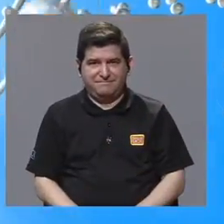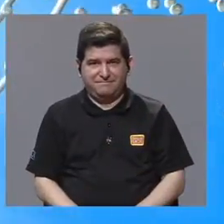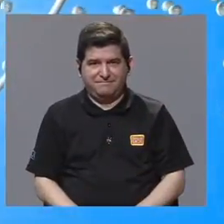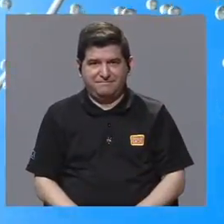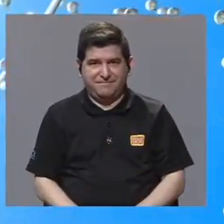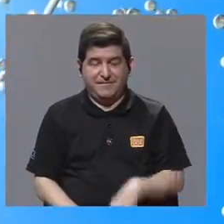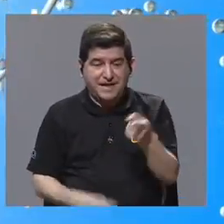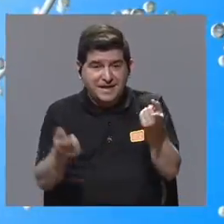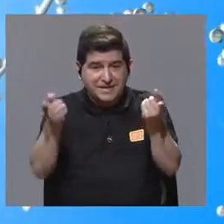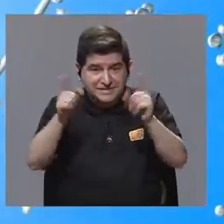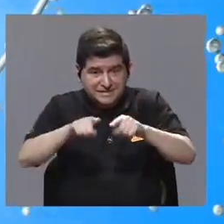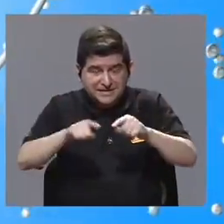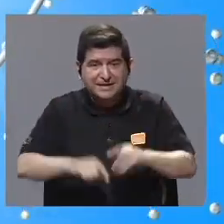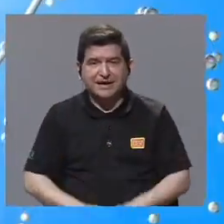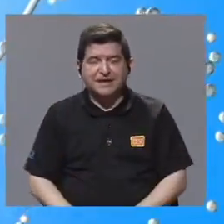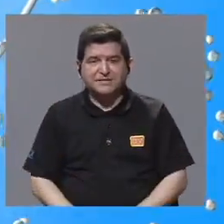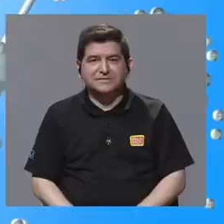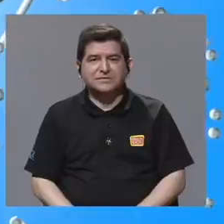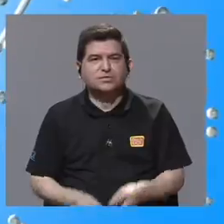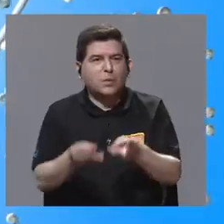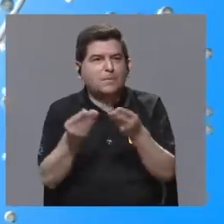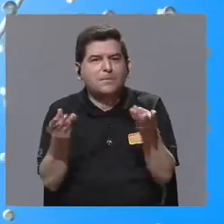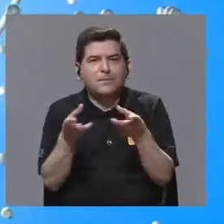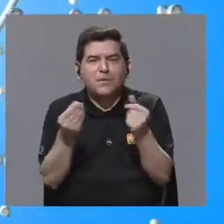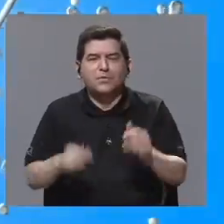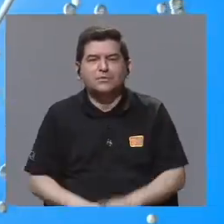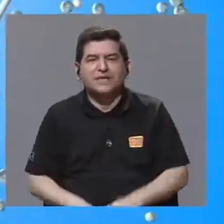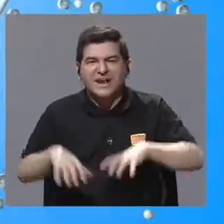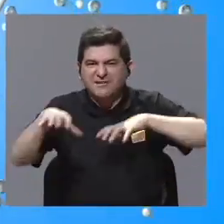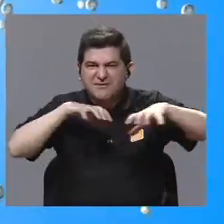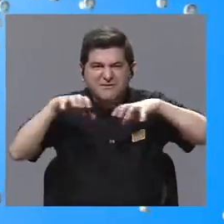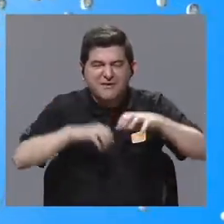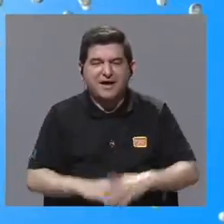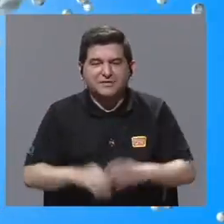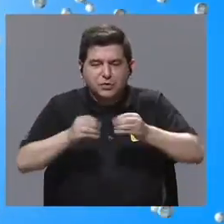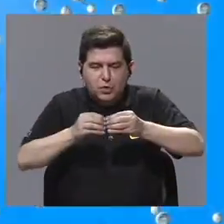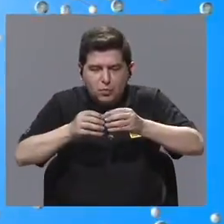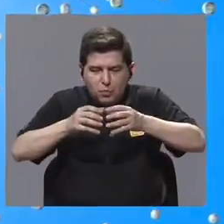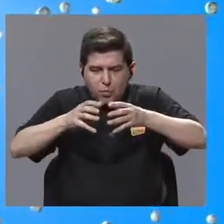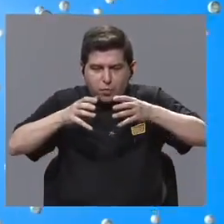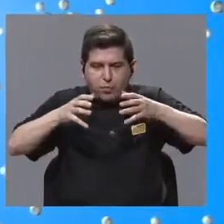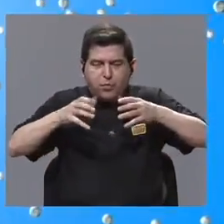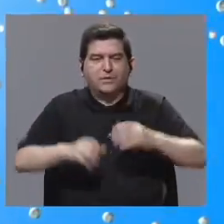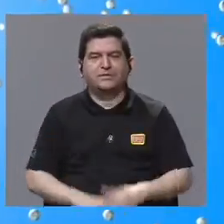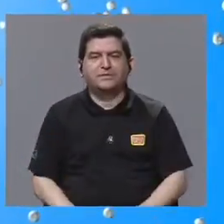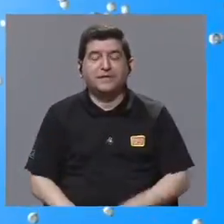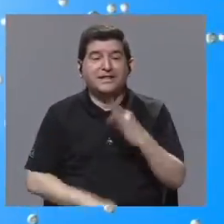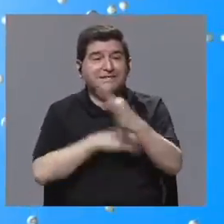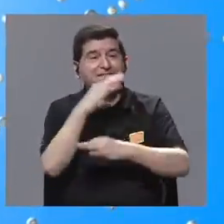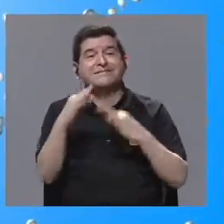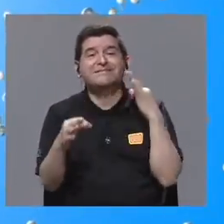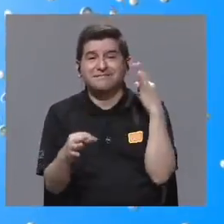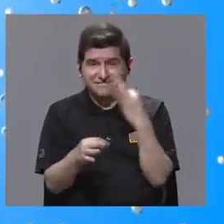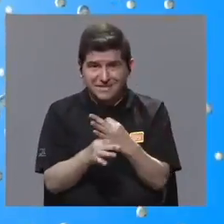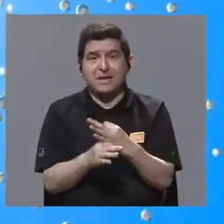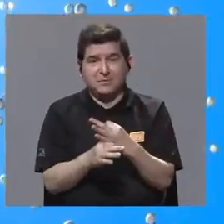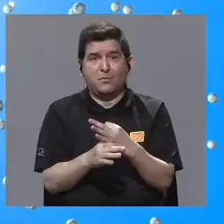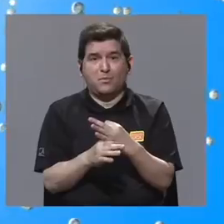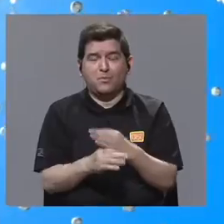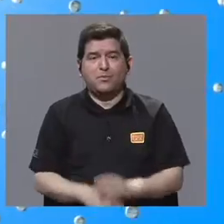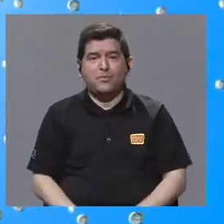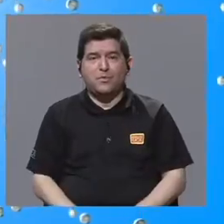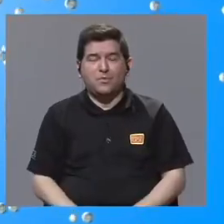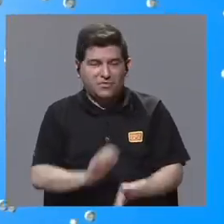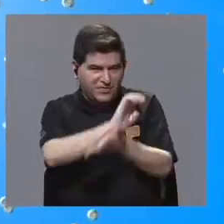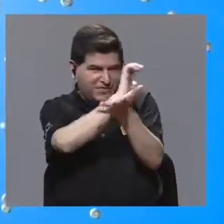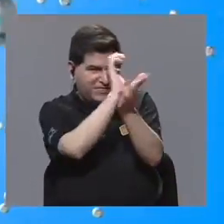este campo, se generaría lo que llamamos una reacción nuclear, que es una especie, por así decirlo,